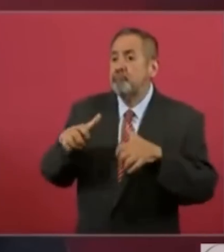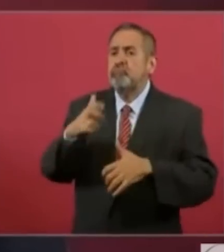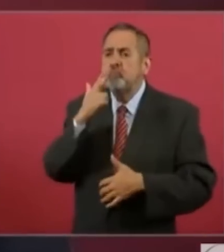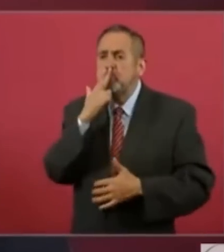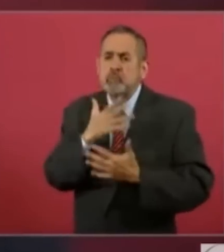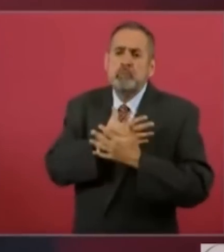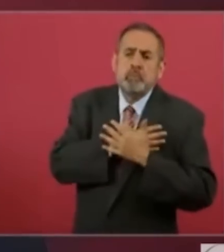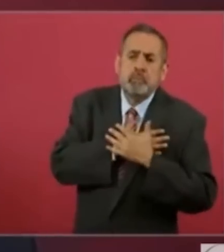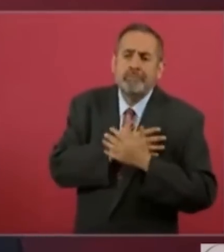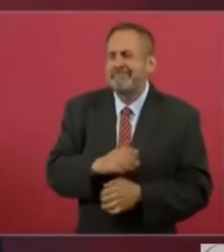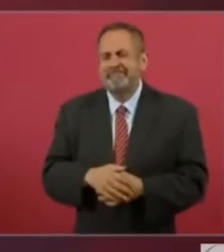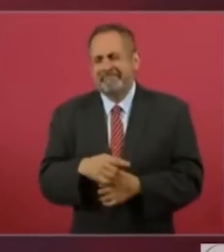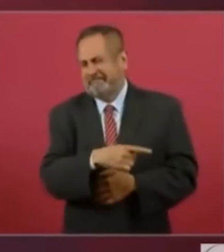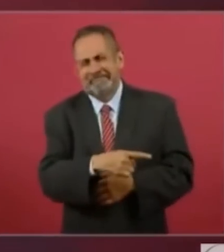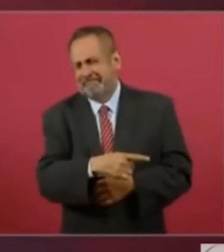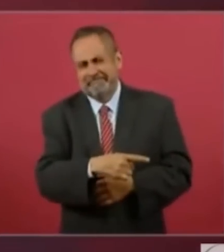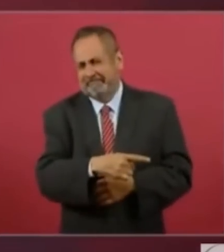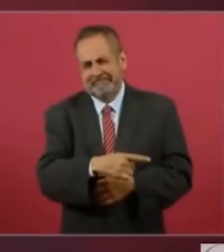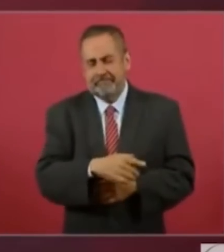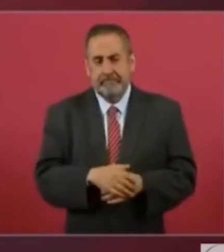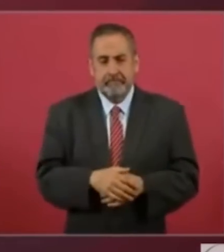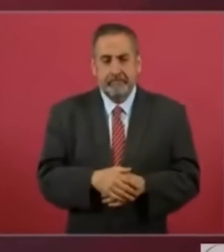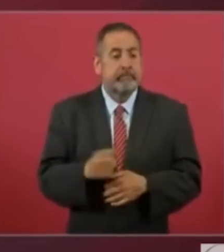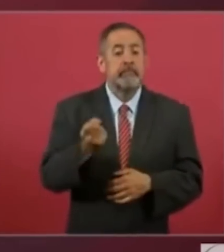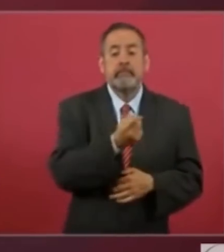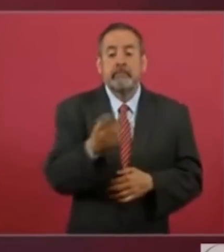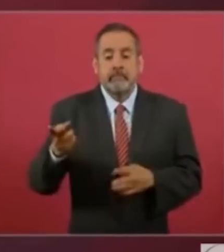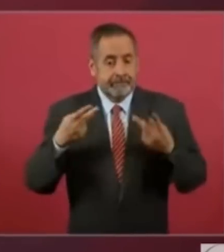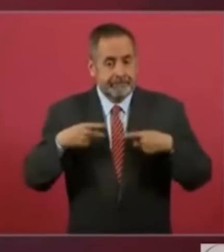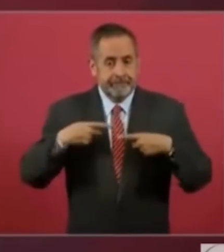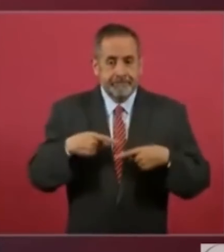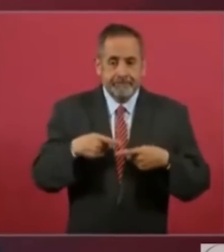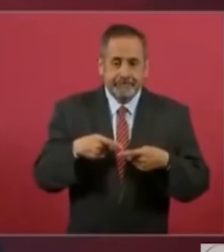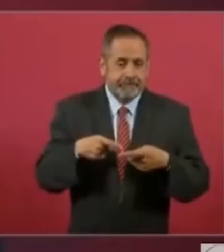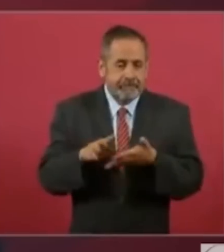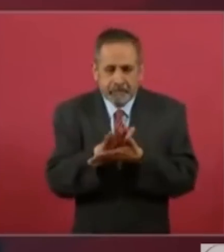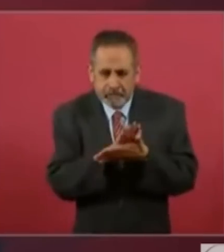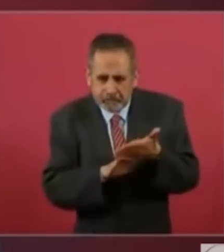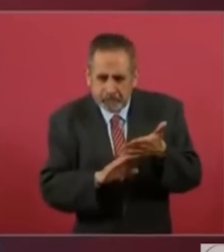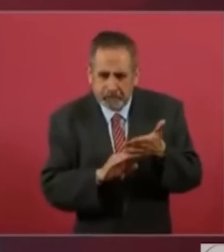Muchas veces quienes vienen de abajo se vuelven ladinos